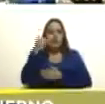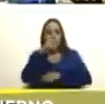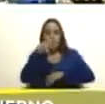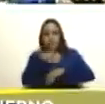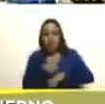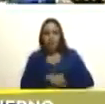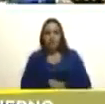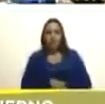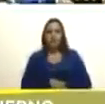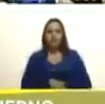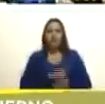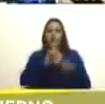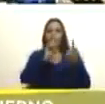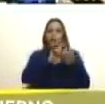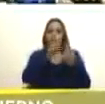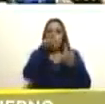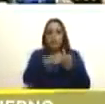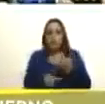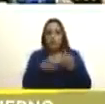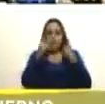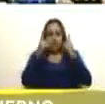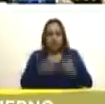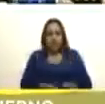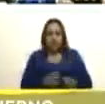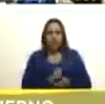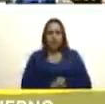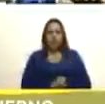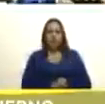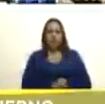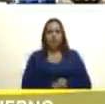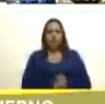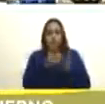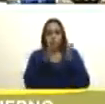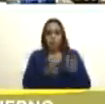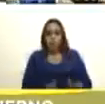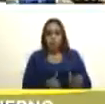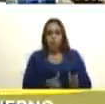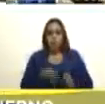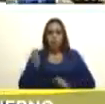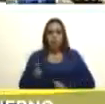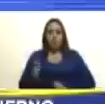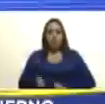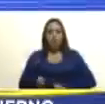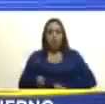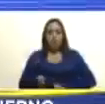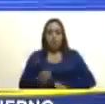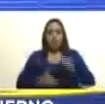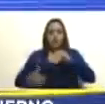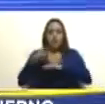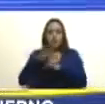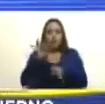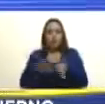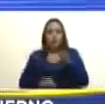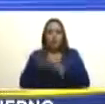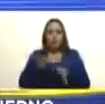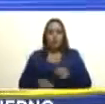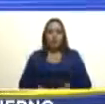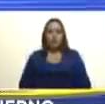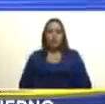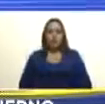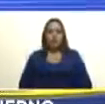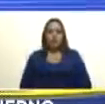nacional un representante designado o designada por el tribunal supremo de justicia